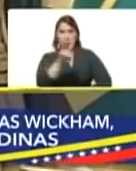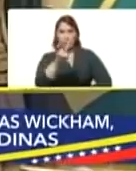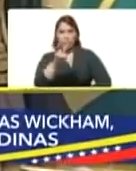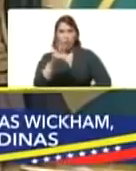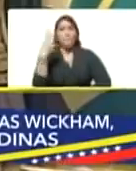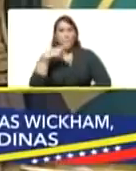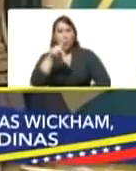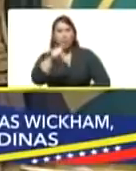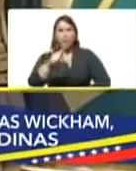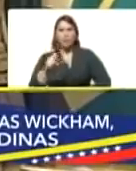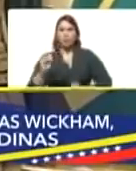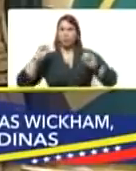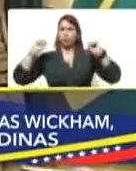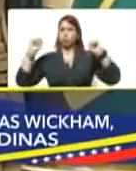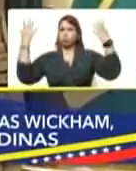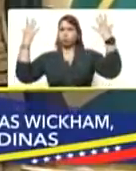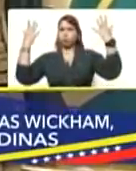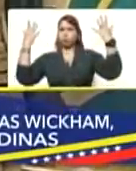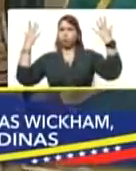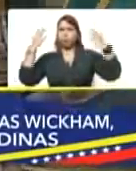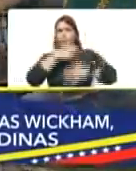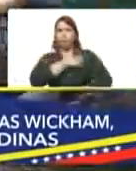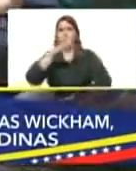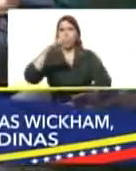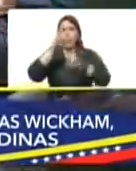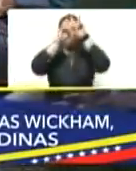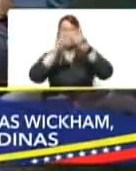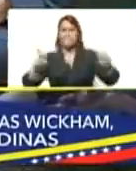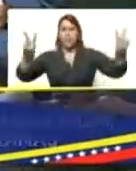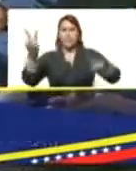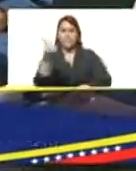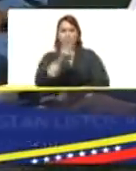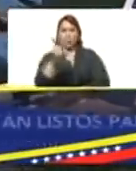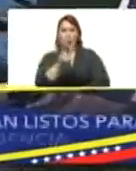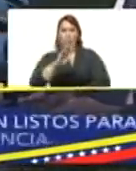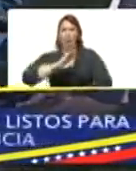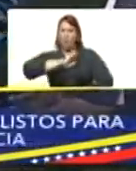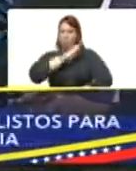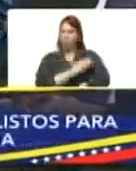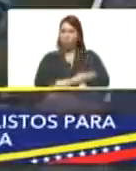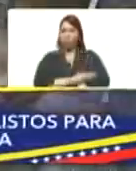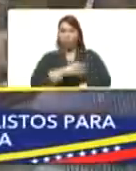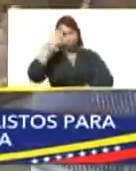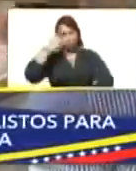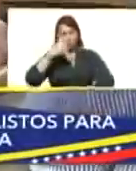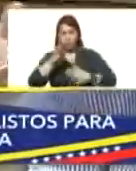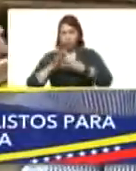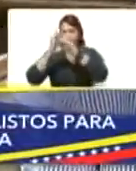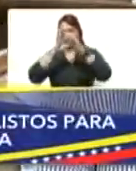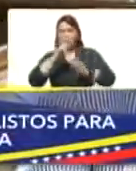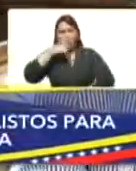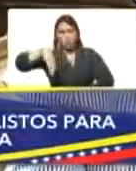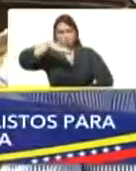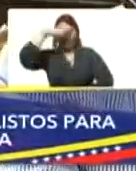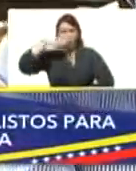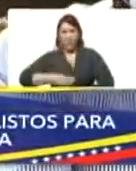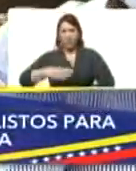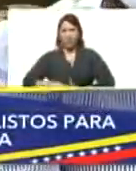es que triunfó la soberanía y la paz de Venezuela. Por la valentía, el coraje y la unión cívico-militar.